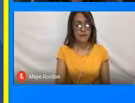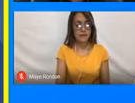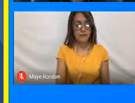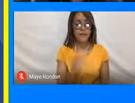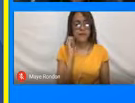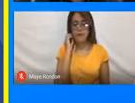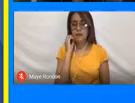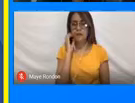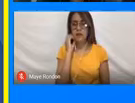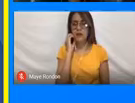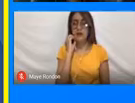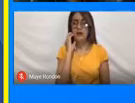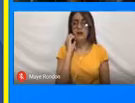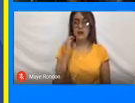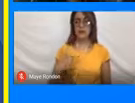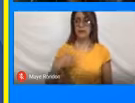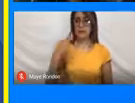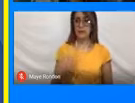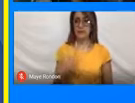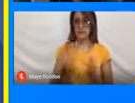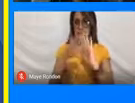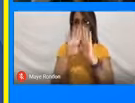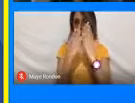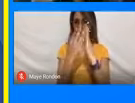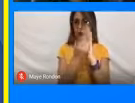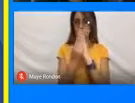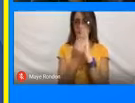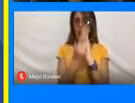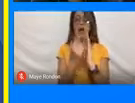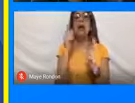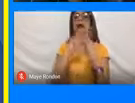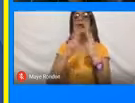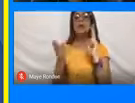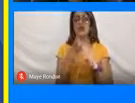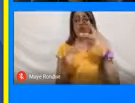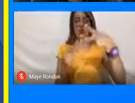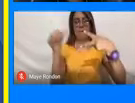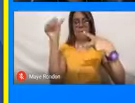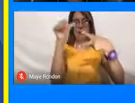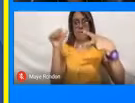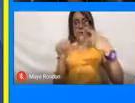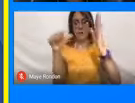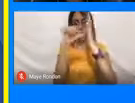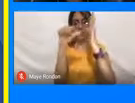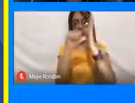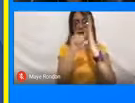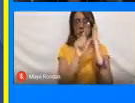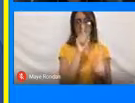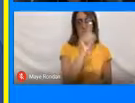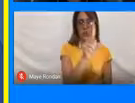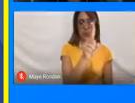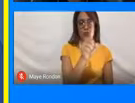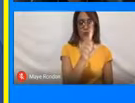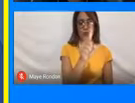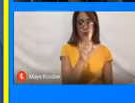nos habla sobre seguridad puntualmente en dos artículos. En el artículo 1,